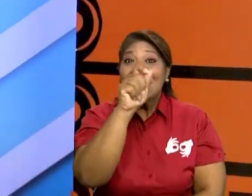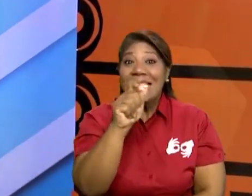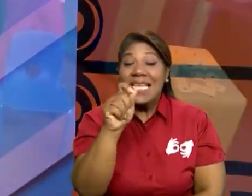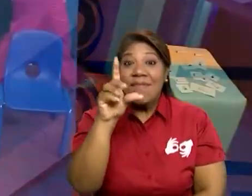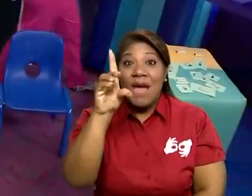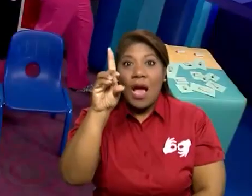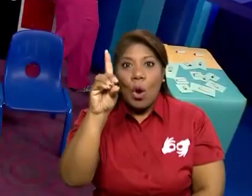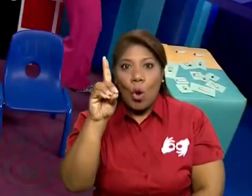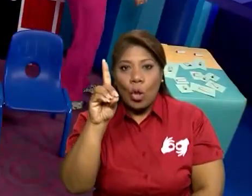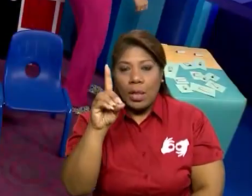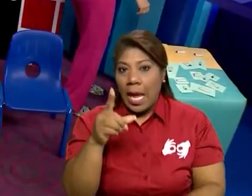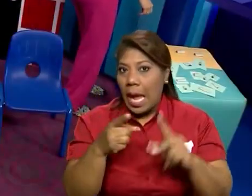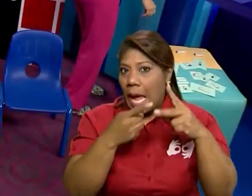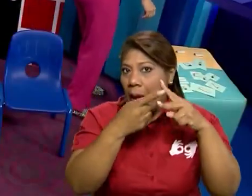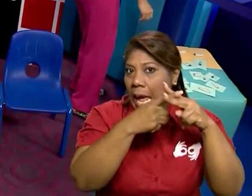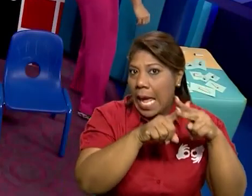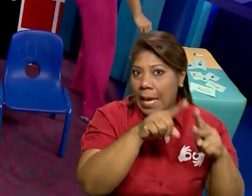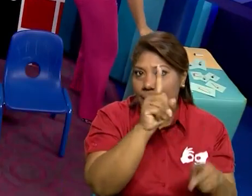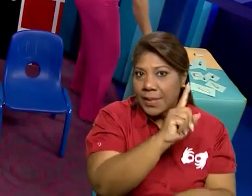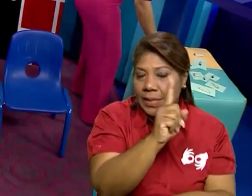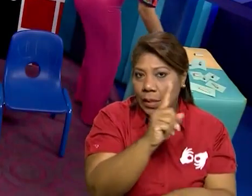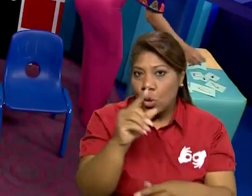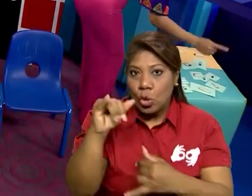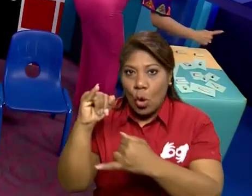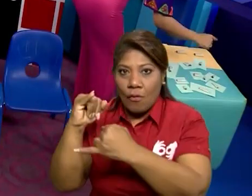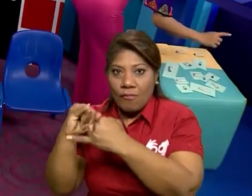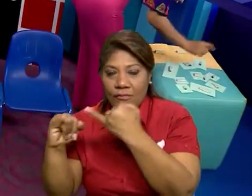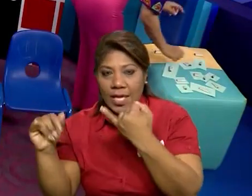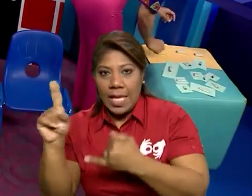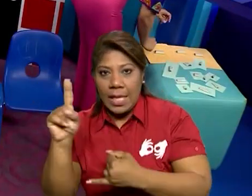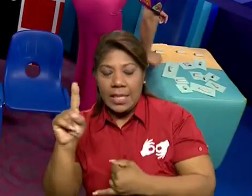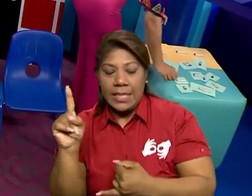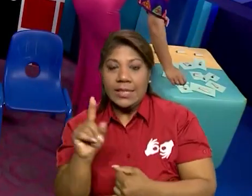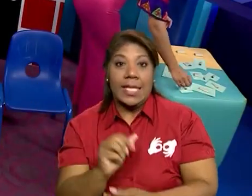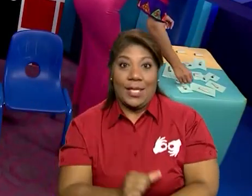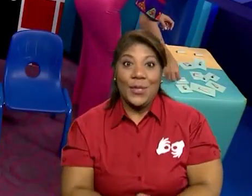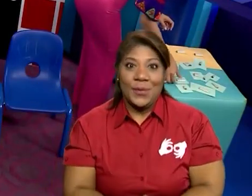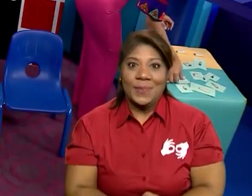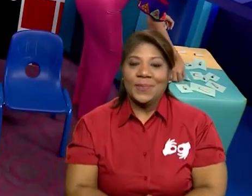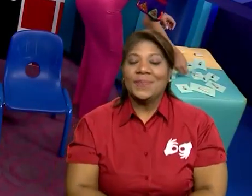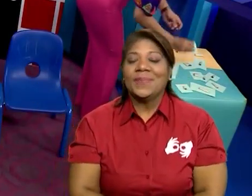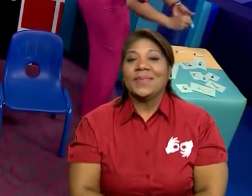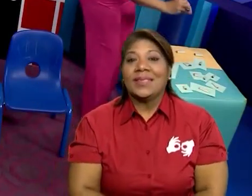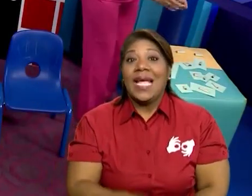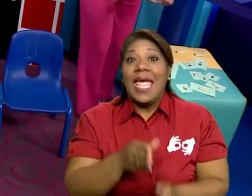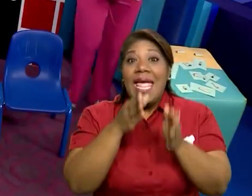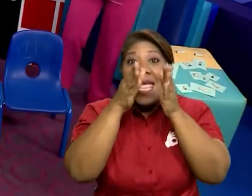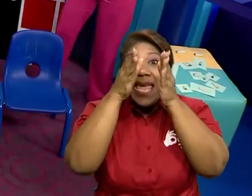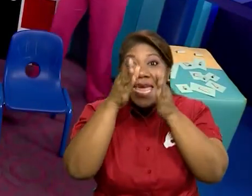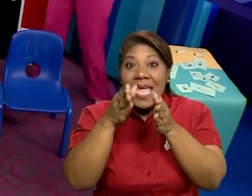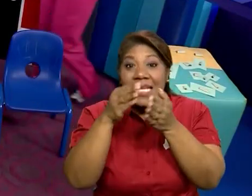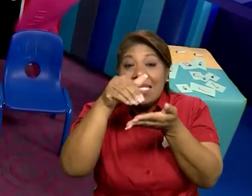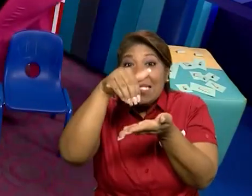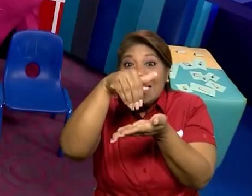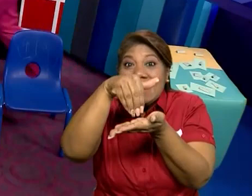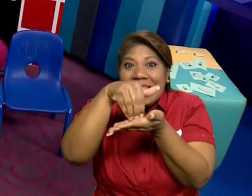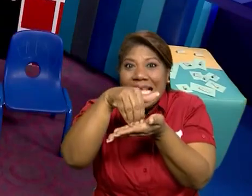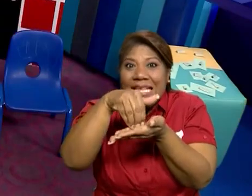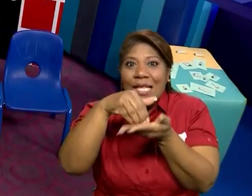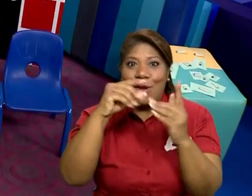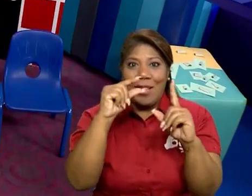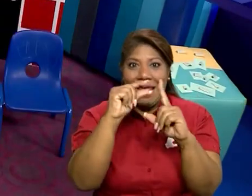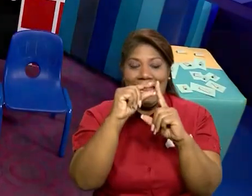Ajá, yo también voy buscando mi respuesta. Y voy a empezar. Vamos a ver cuál era la moraleja.